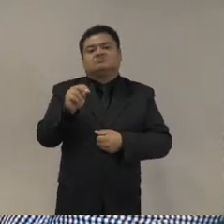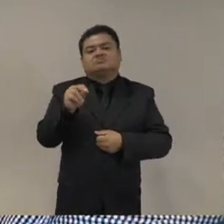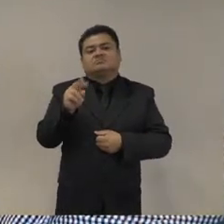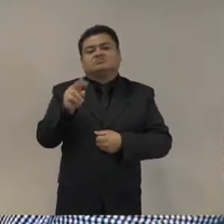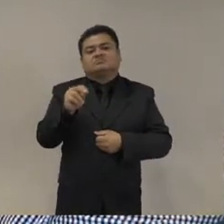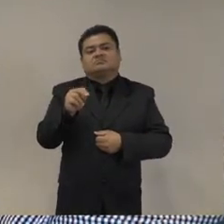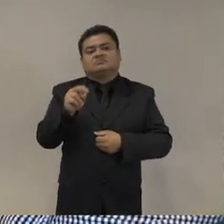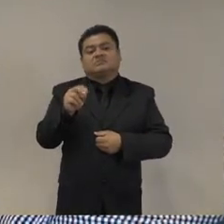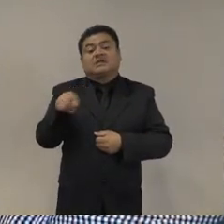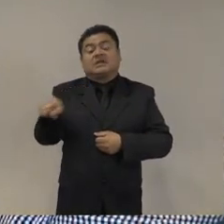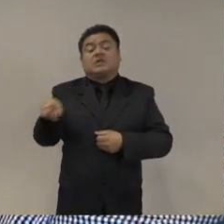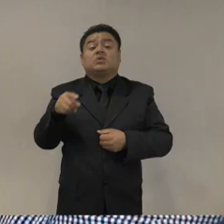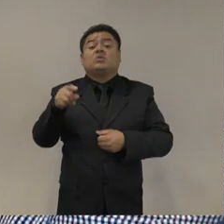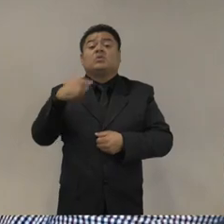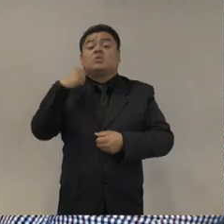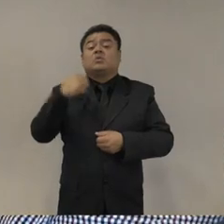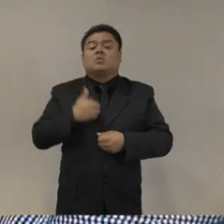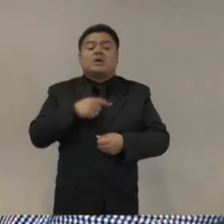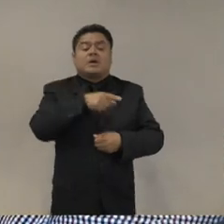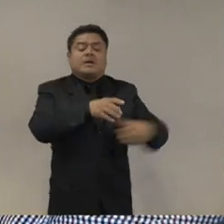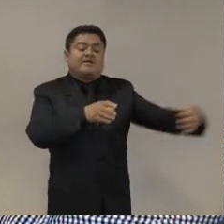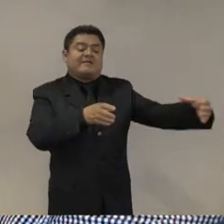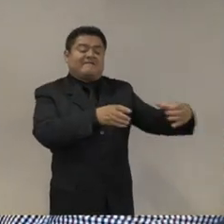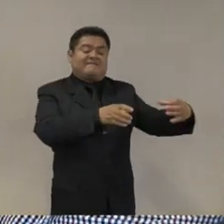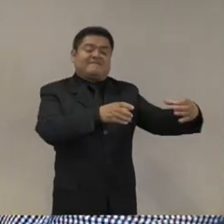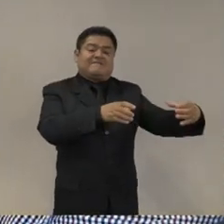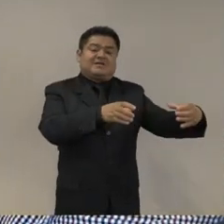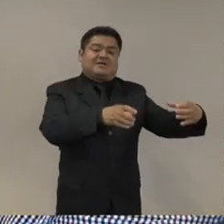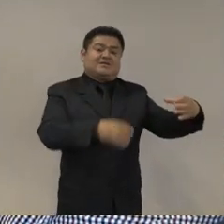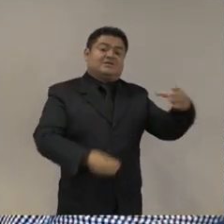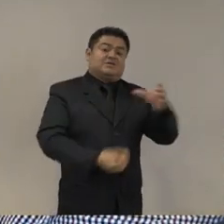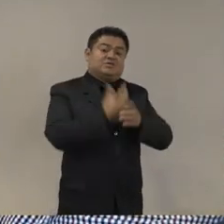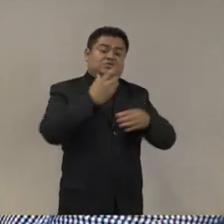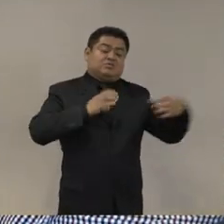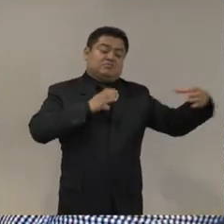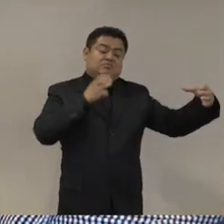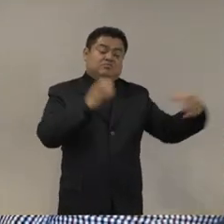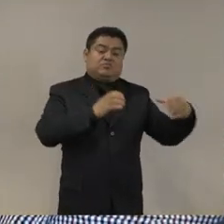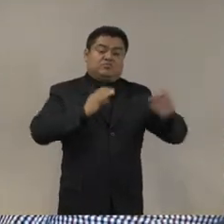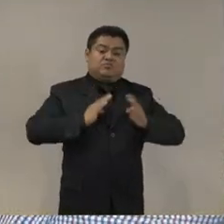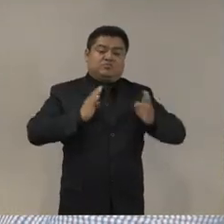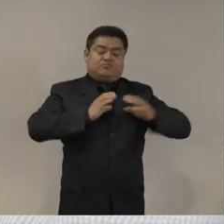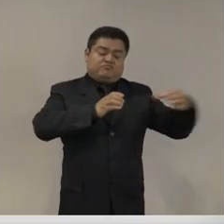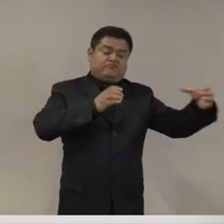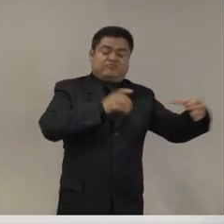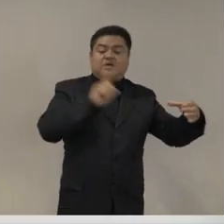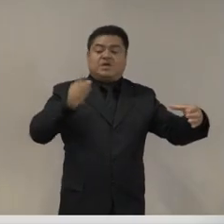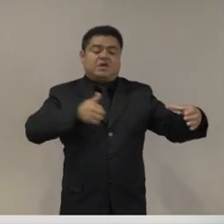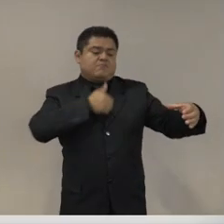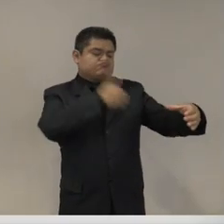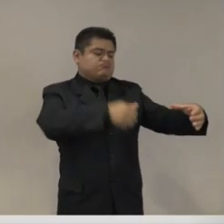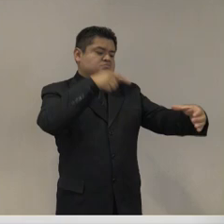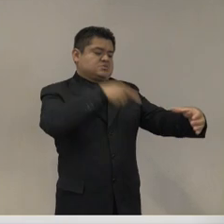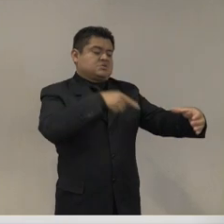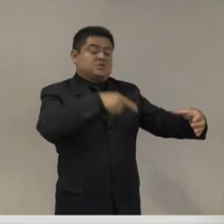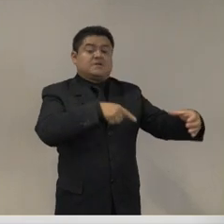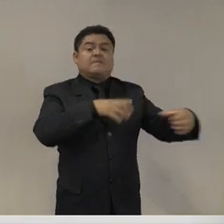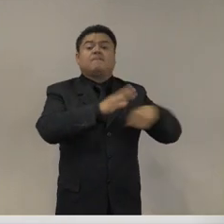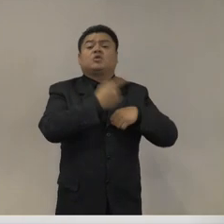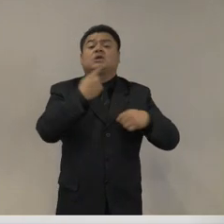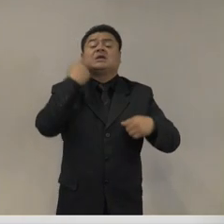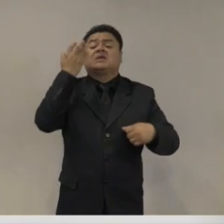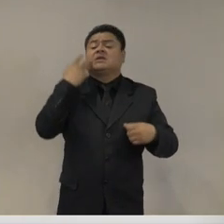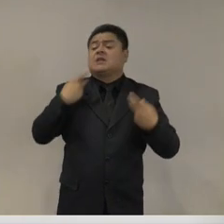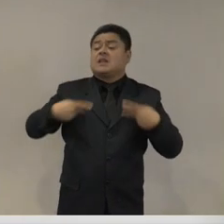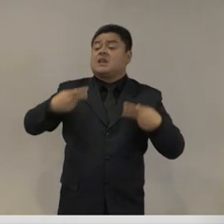punto una dependencia estructural hacia este nuevo mando que además lo demanda la iniciativa privada y parte de la